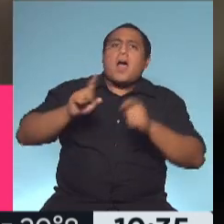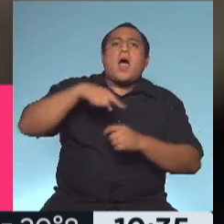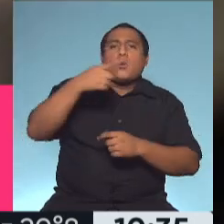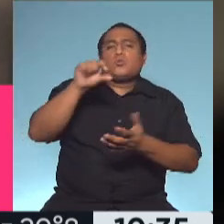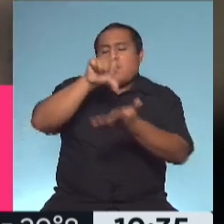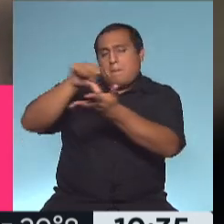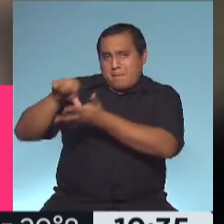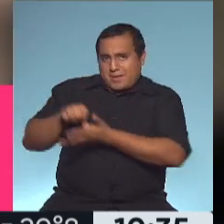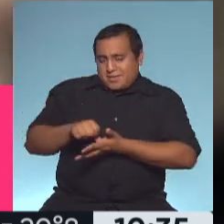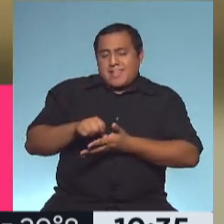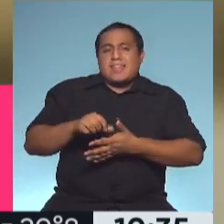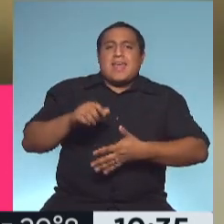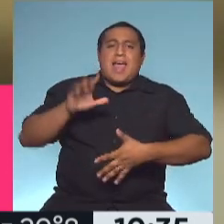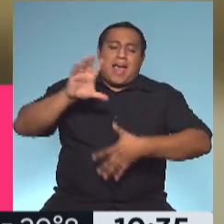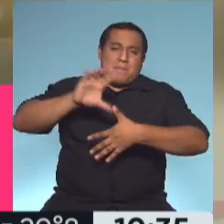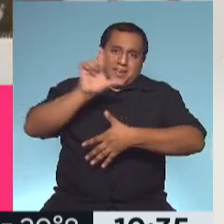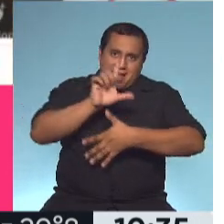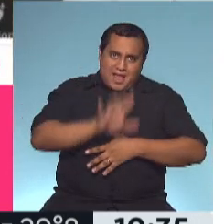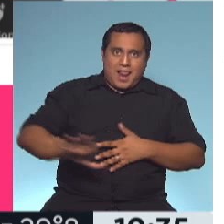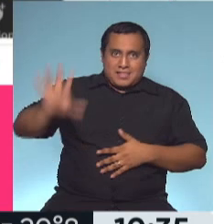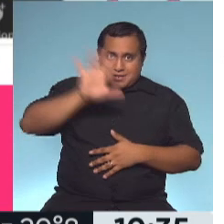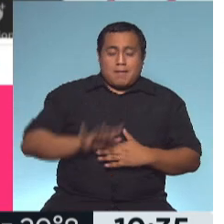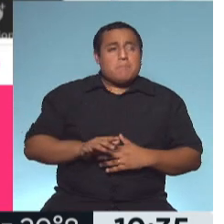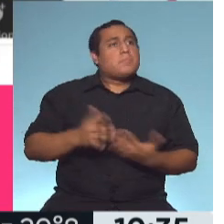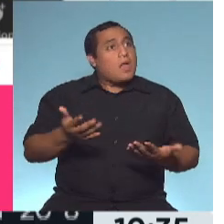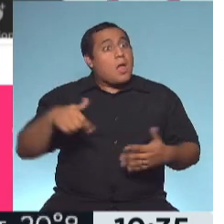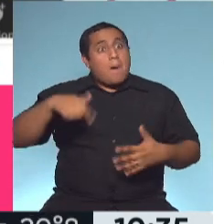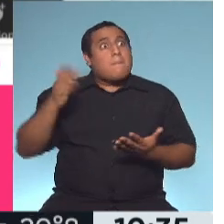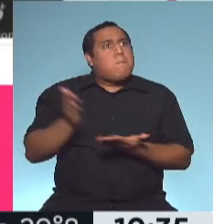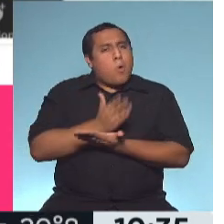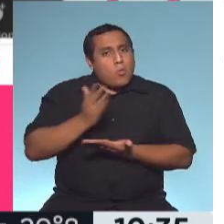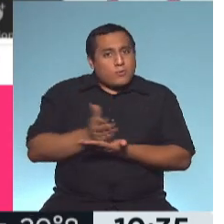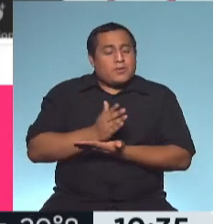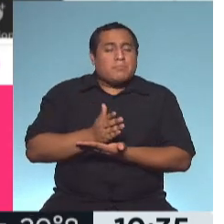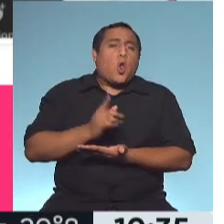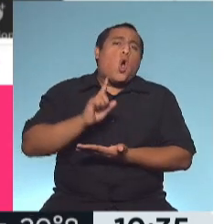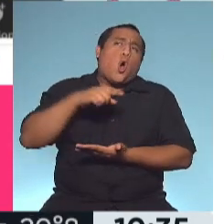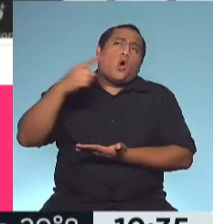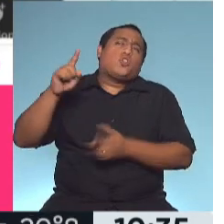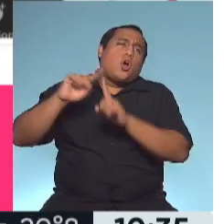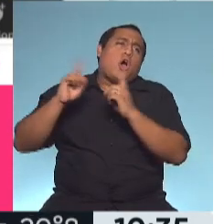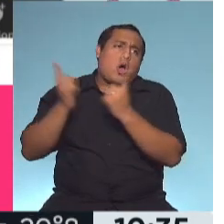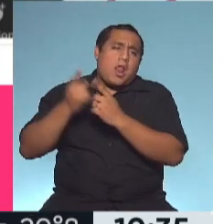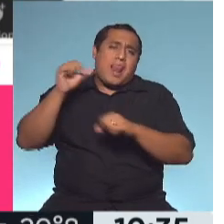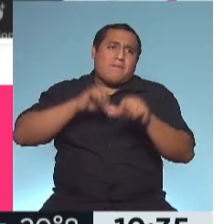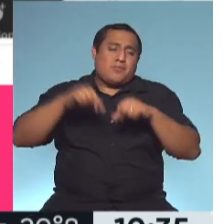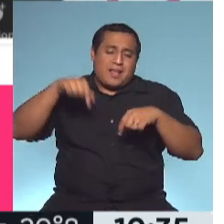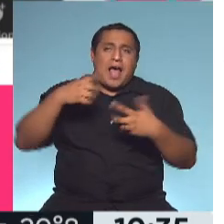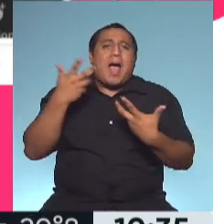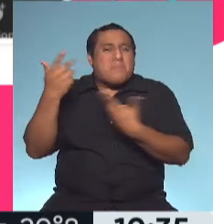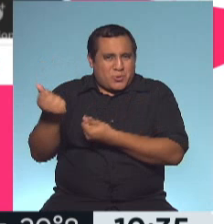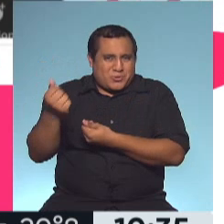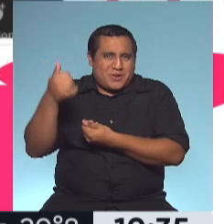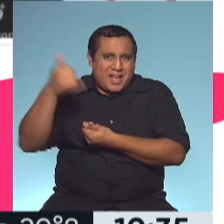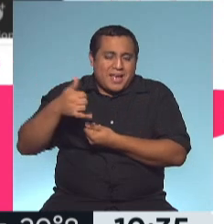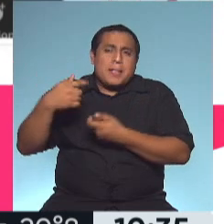América Latina. Claro, pero la gran noticia, Nora, es que además de producirla, porque ya pasa que otros laboratorios también están haciendo acá colaboraciones